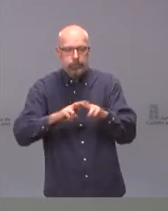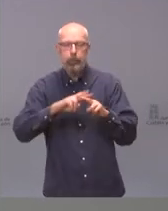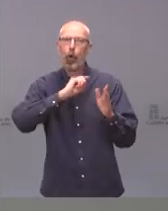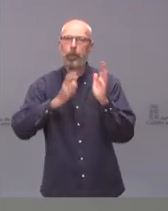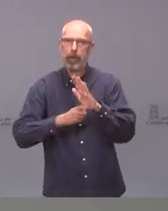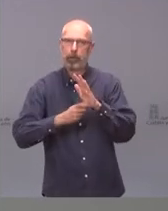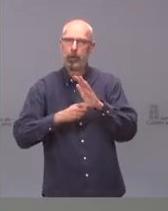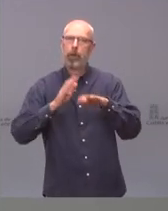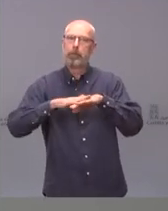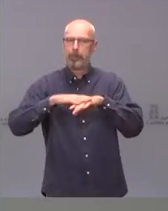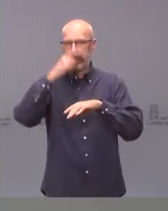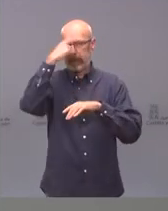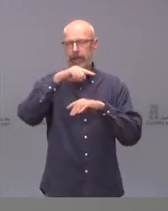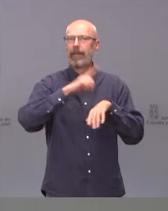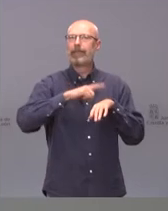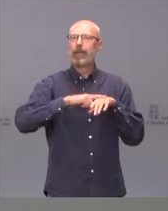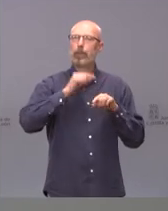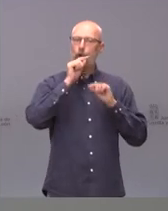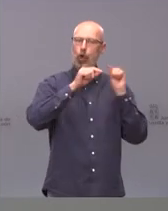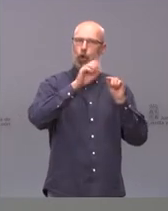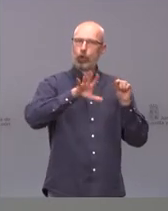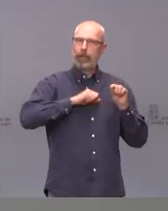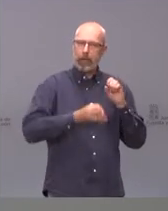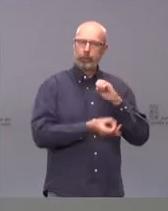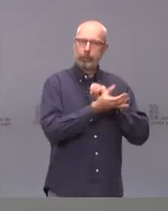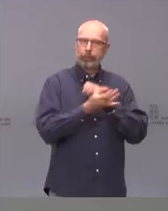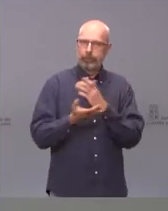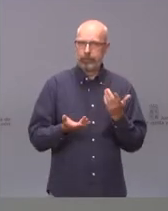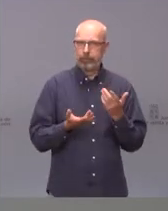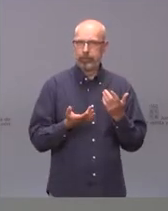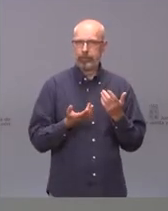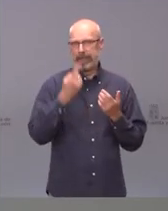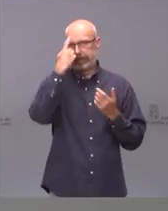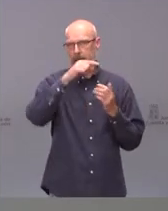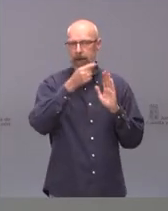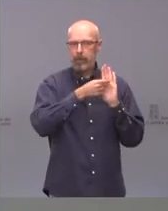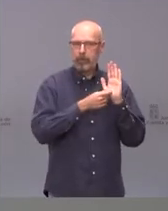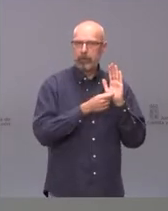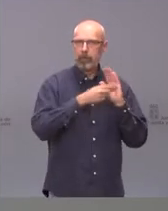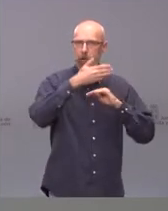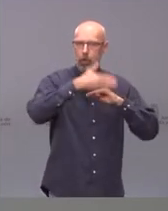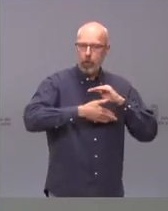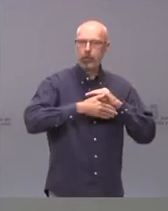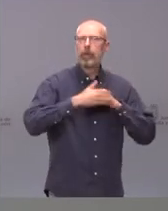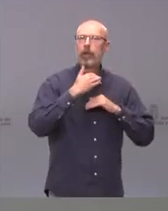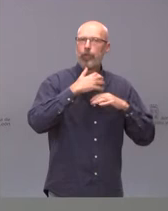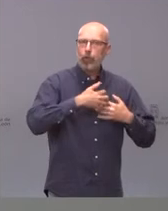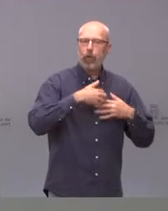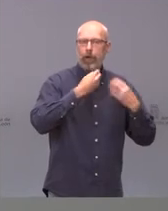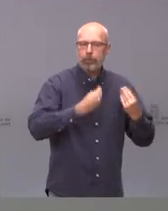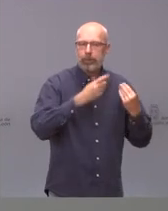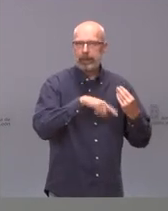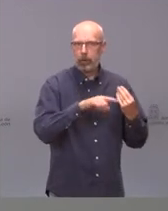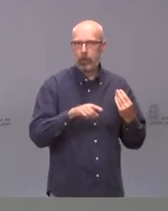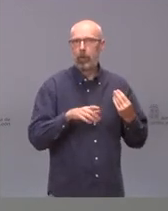que las medidas que ponemos en marcha están funcionando o no. Y de hecho, la tendencia, pues claramente si las ponemos es porque creemos que van a